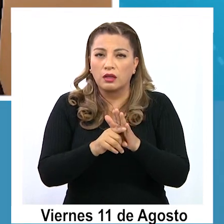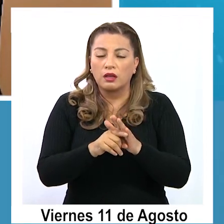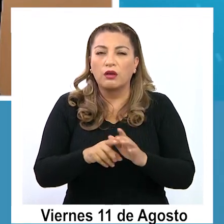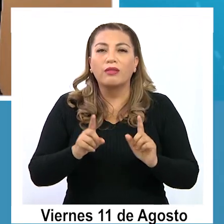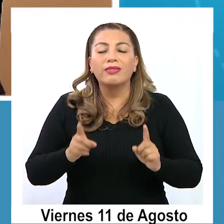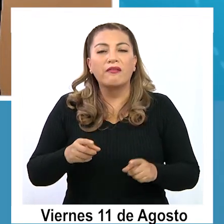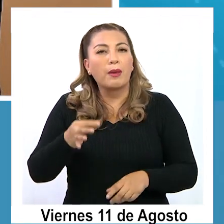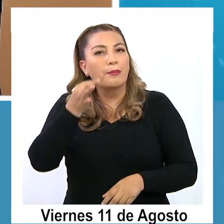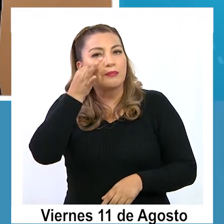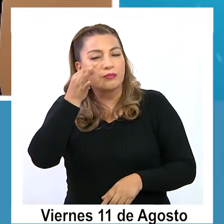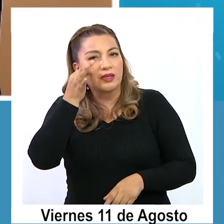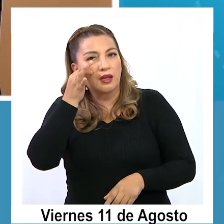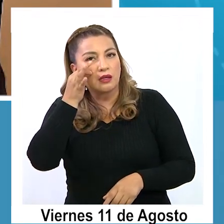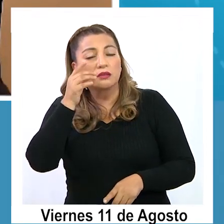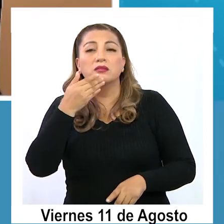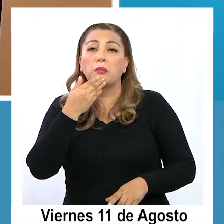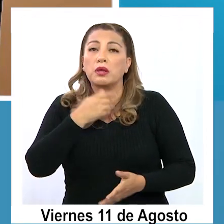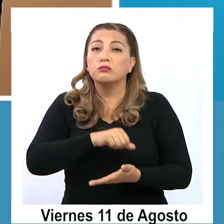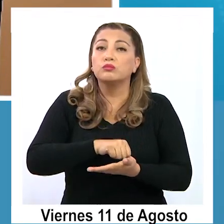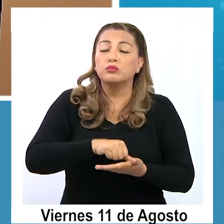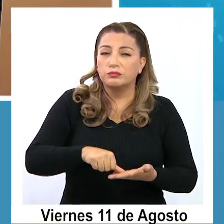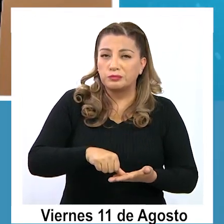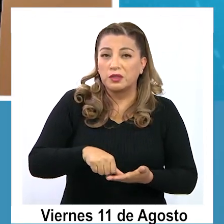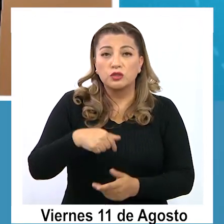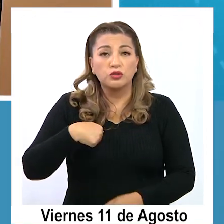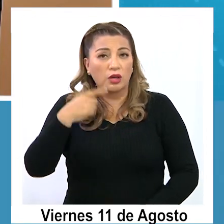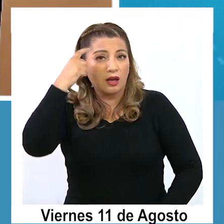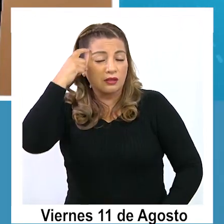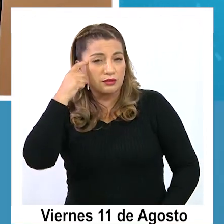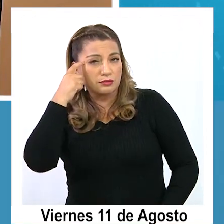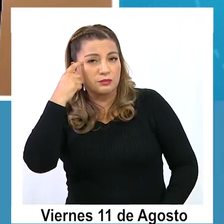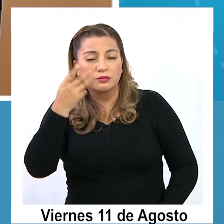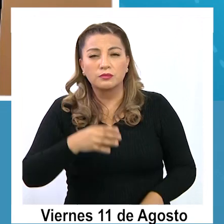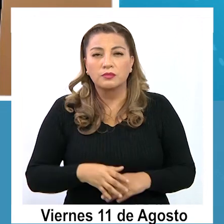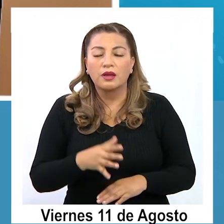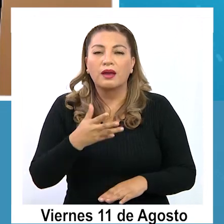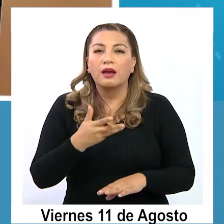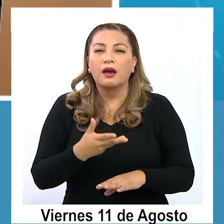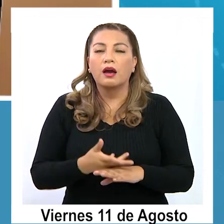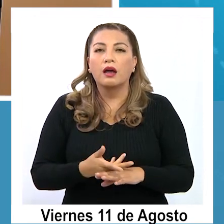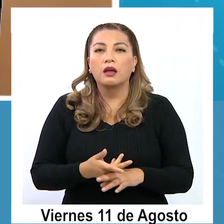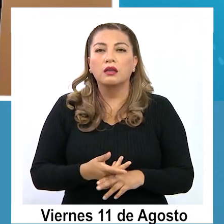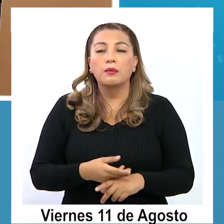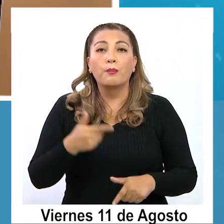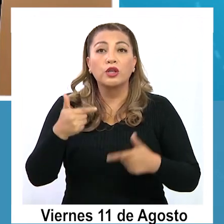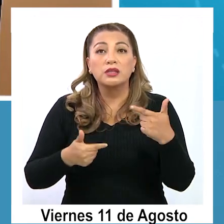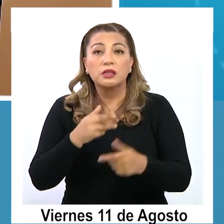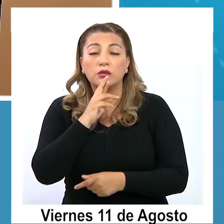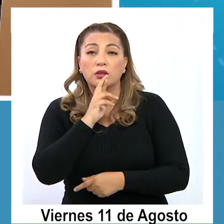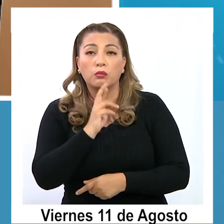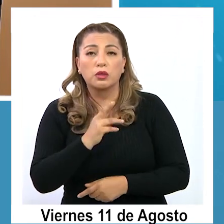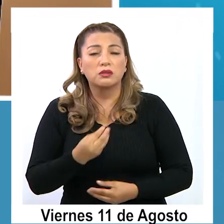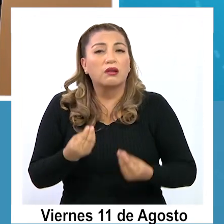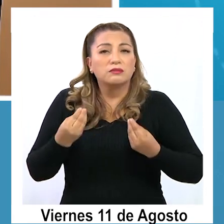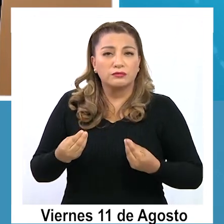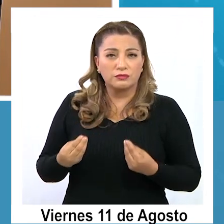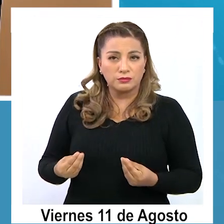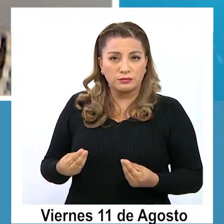investigar y sancionar lo que son estos actos. Y además creo que ha habido una respuesta política adecuada.